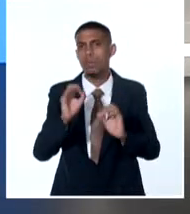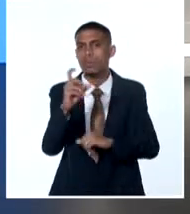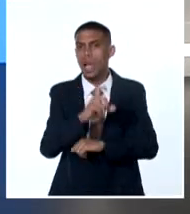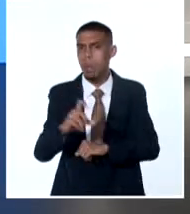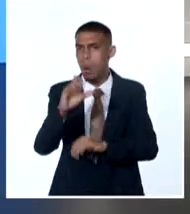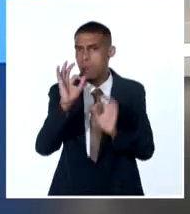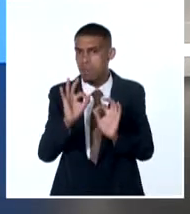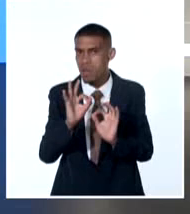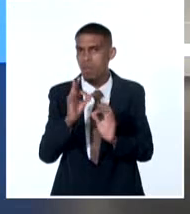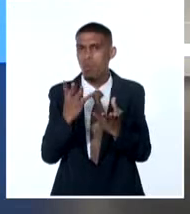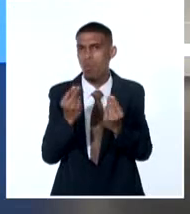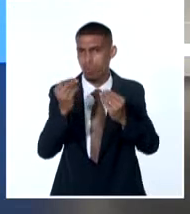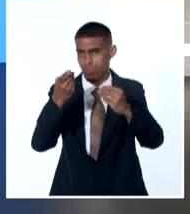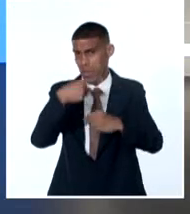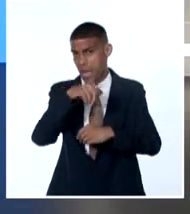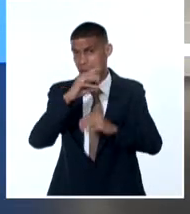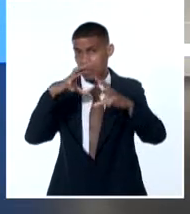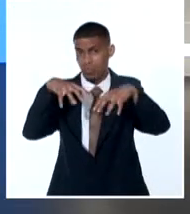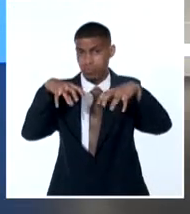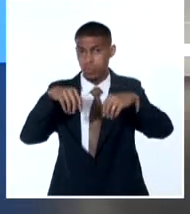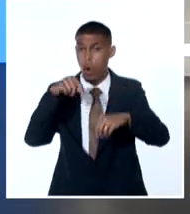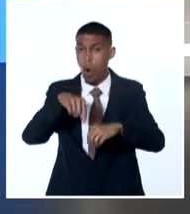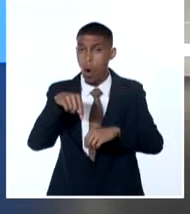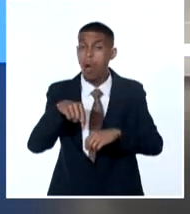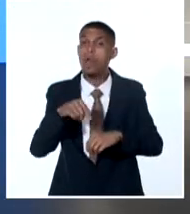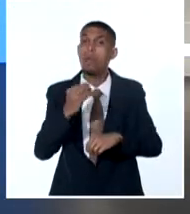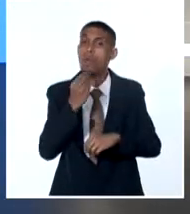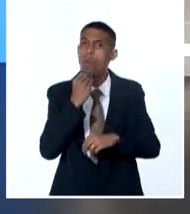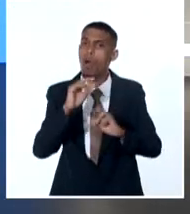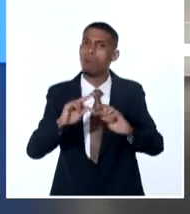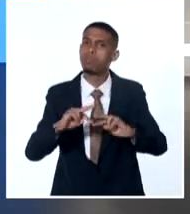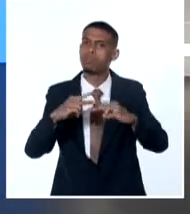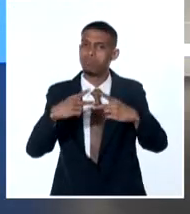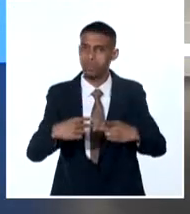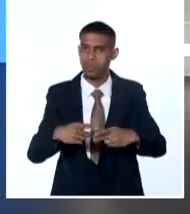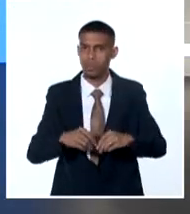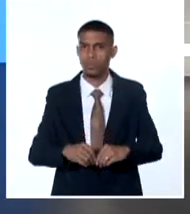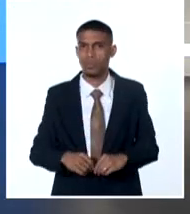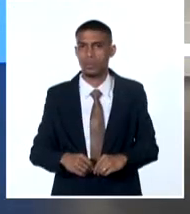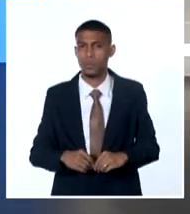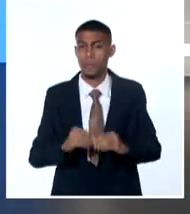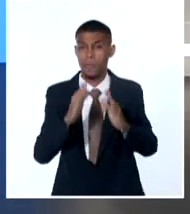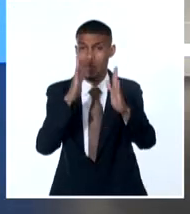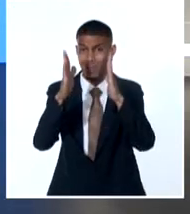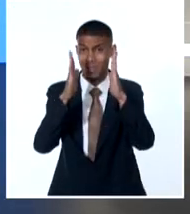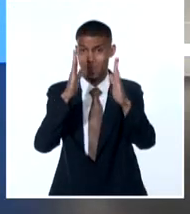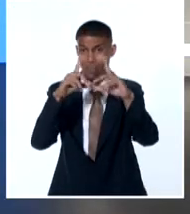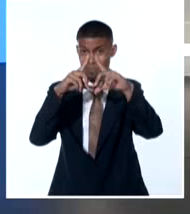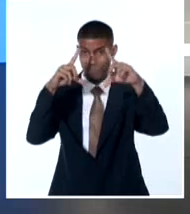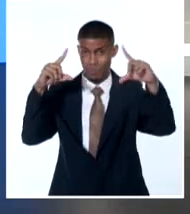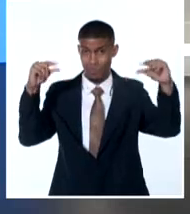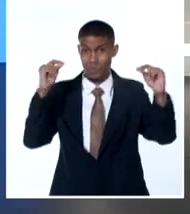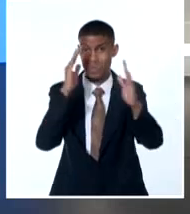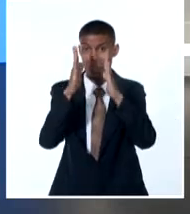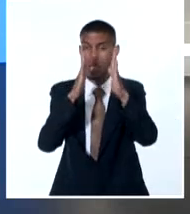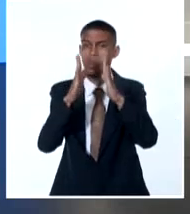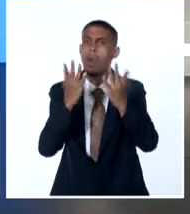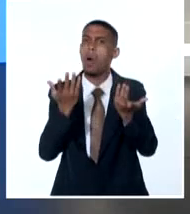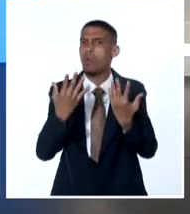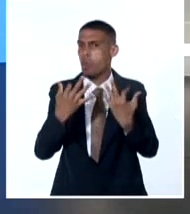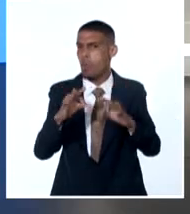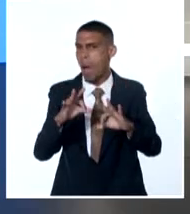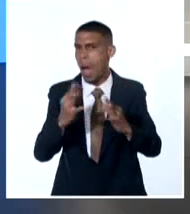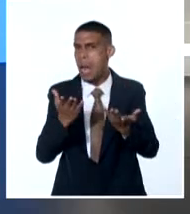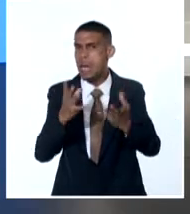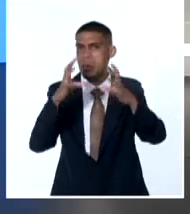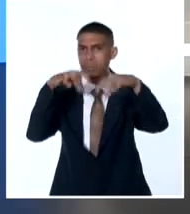Estas condiciones meteorológicas para hoy pues estarán sobre el occidente del país mientras tanto en el centro y el oriente tendremos condiciones poco favorables para la lluvia con